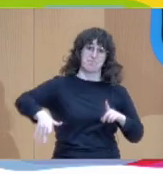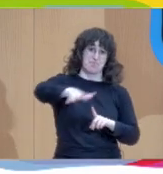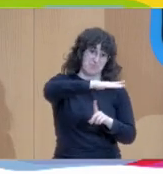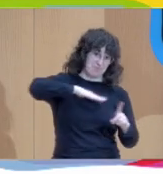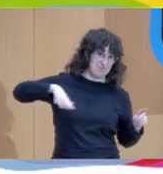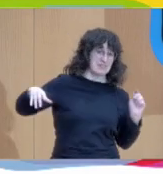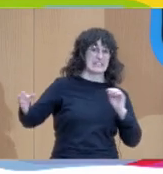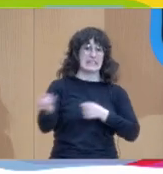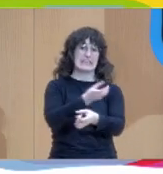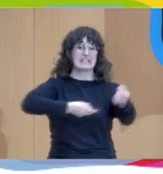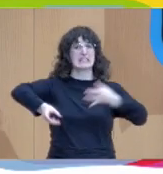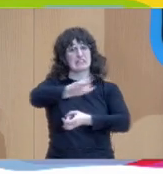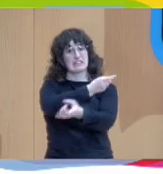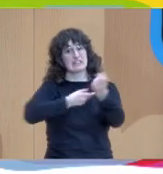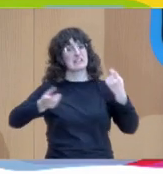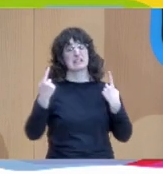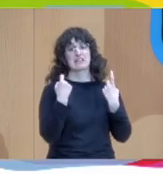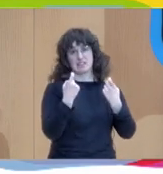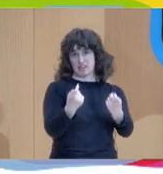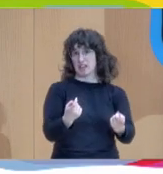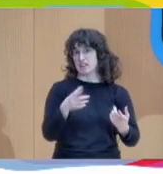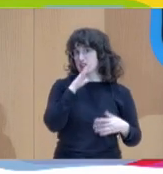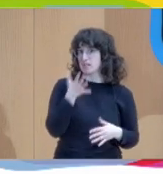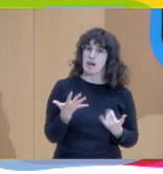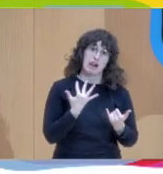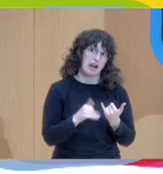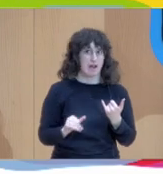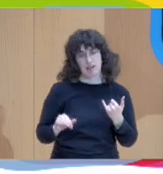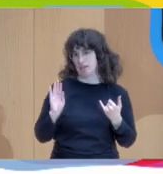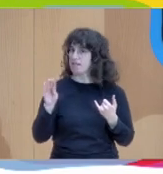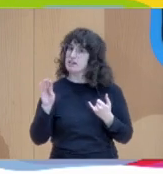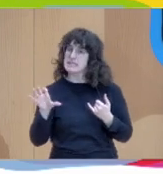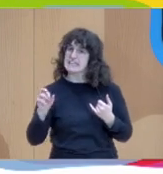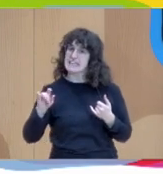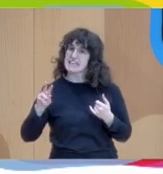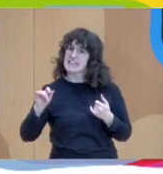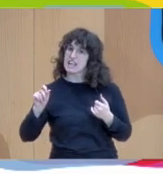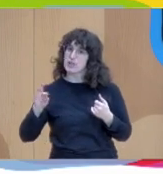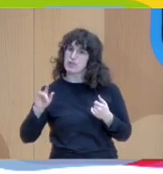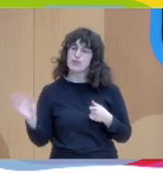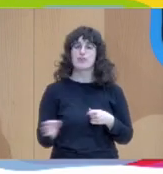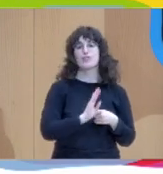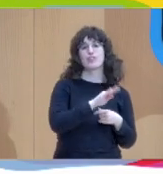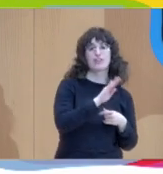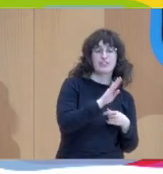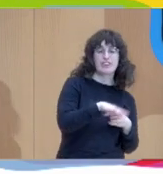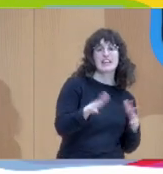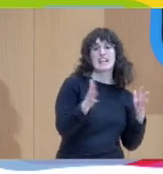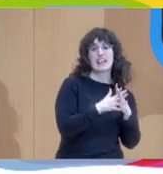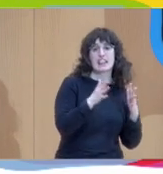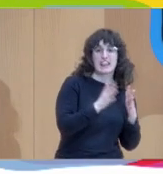experiencias porque al final llamas a Santi Rita Aranguren, llamas a Marisa Cizur, a Elena Olite,